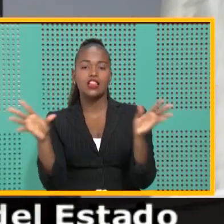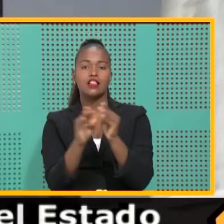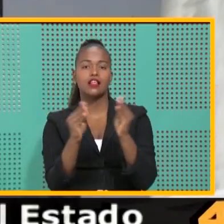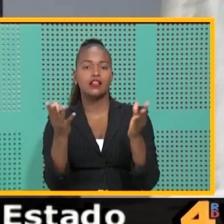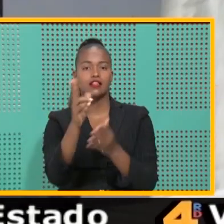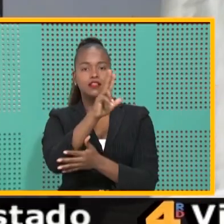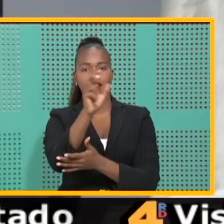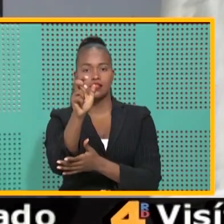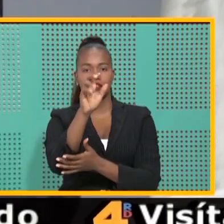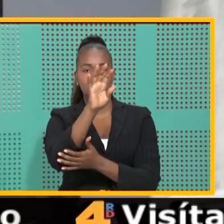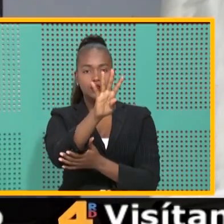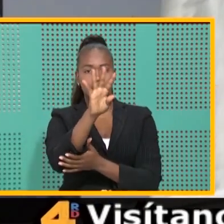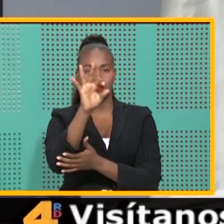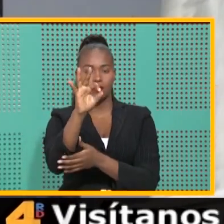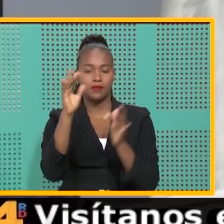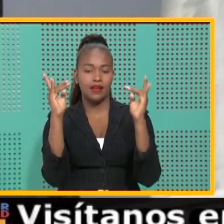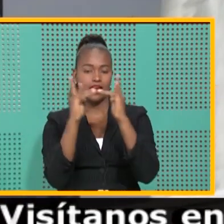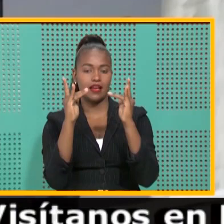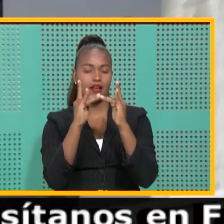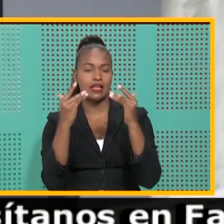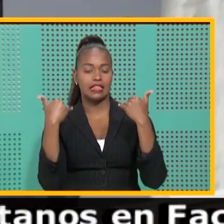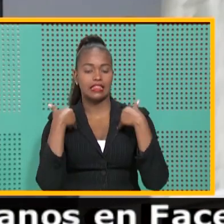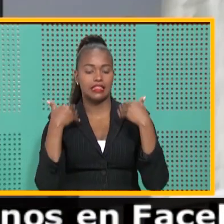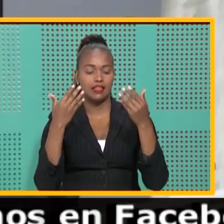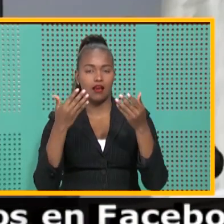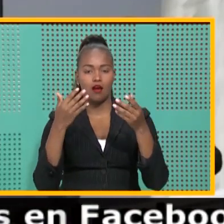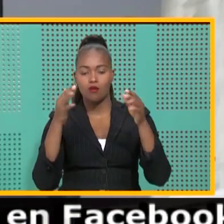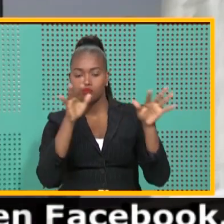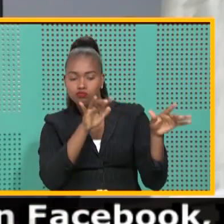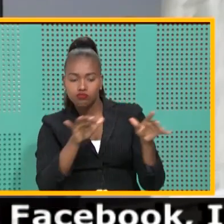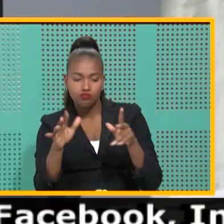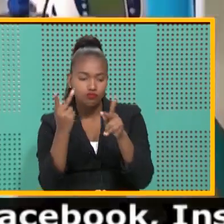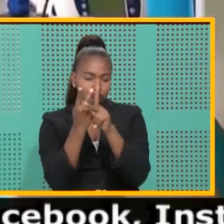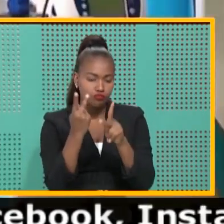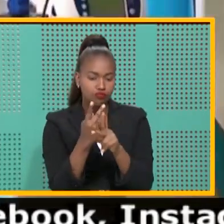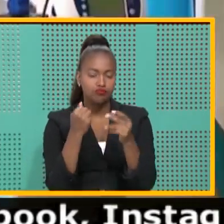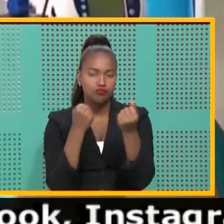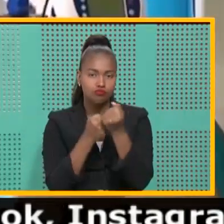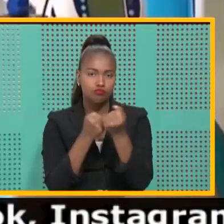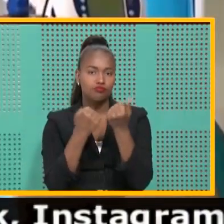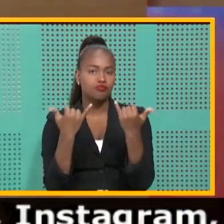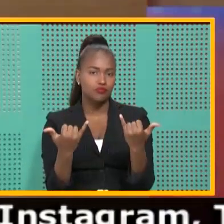349 camas que están bajo monitoreo actualmente.